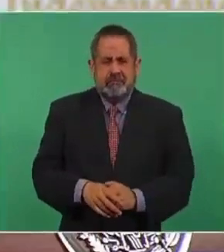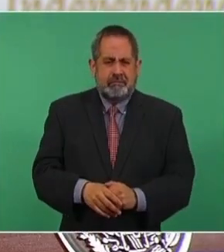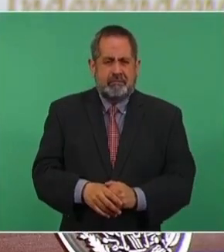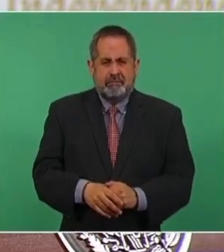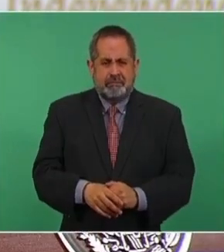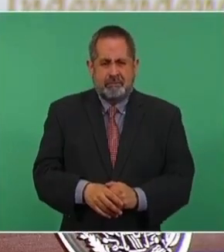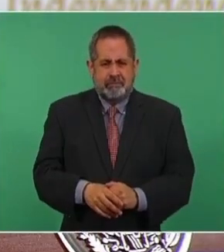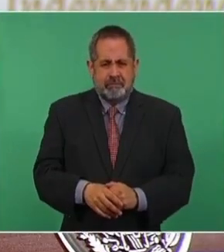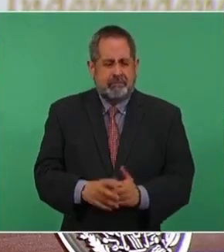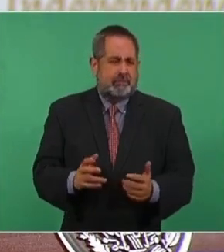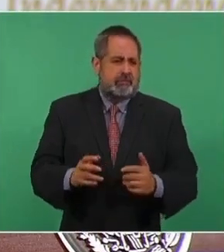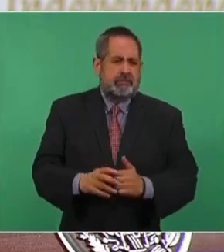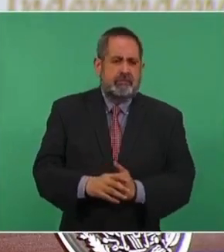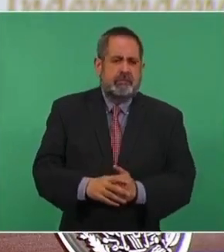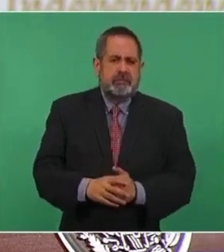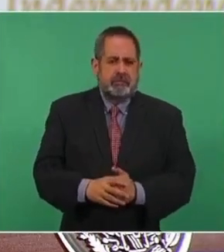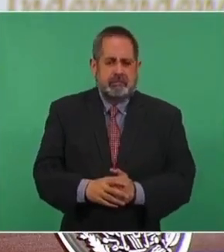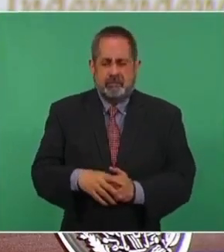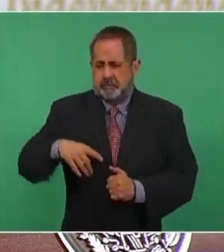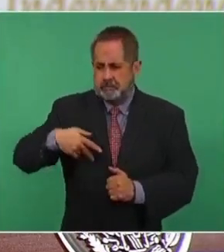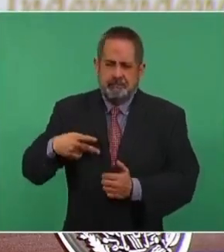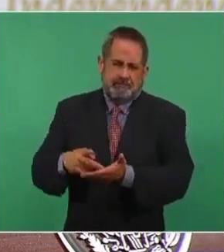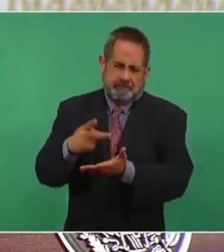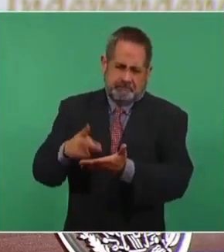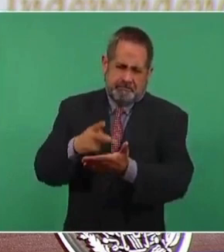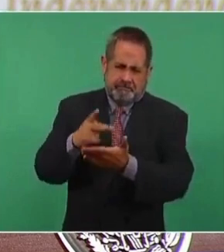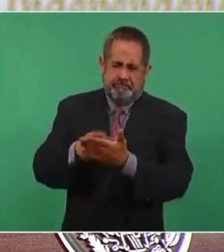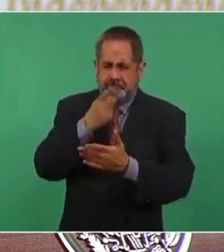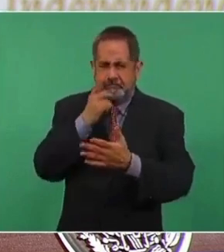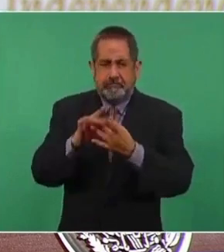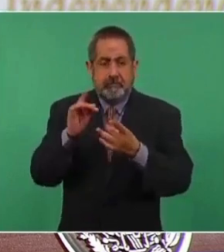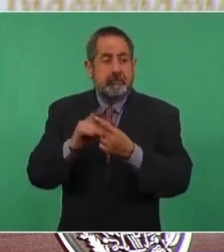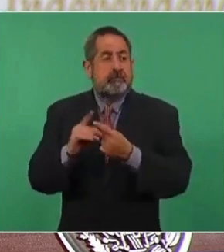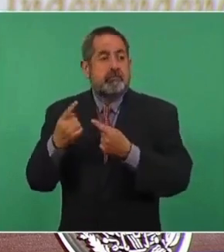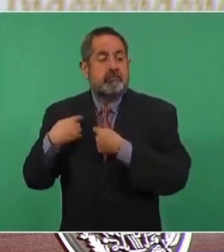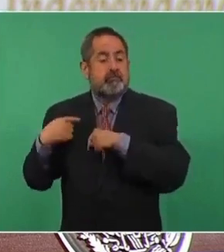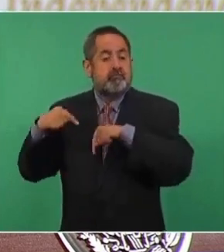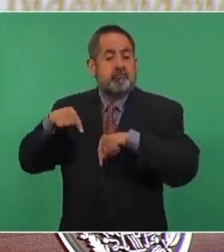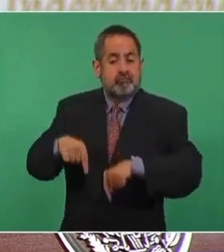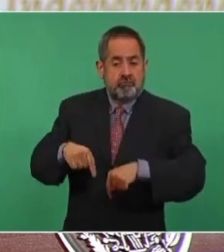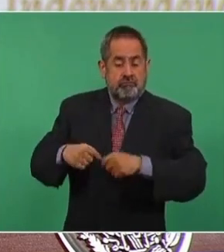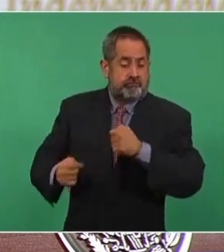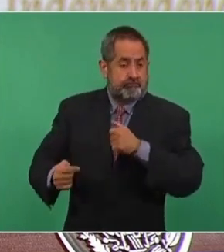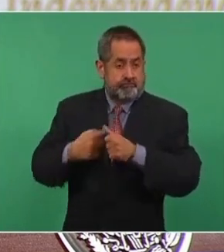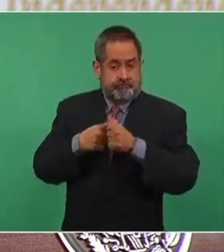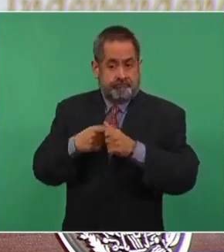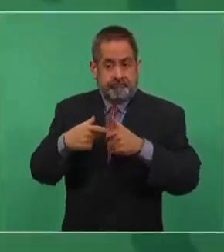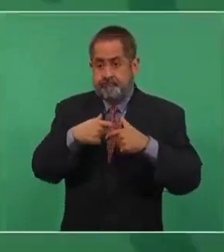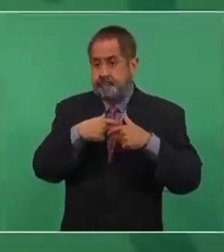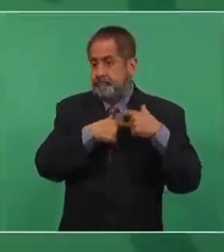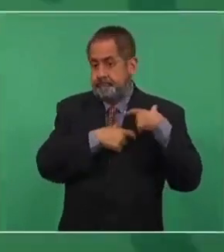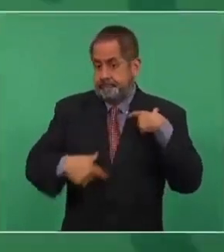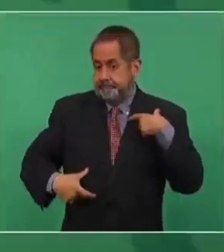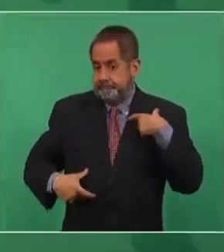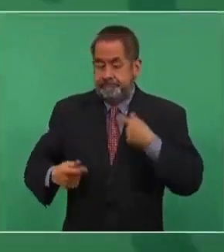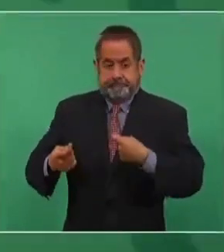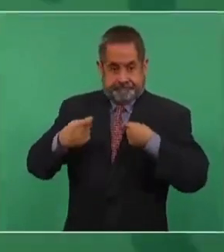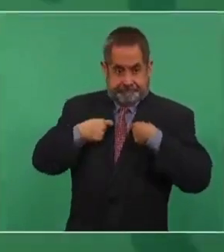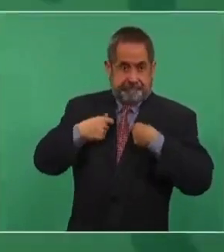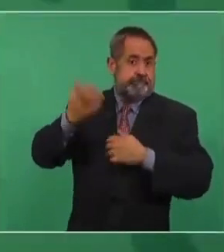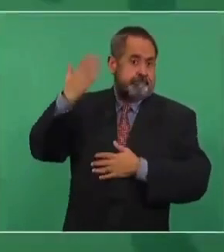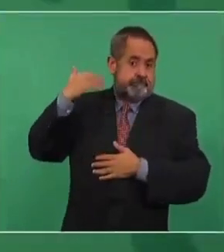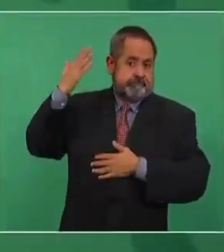Ya lo he dicho, cuando llegamos nosotros, la Presidencia de la República